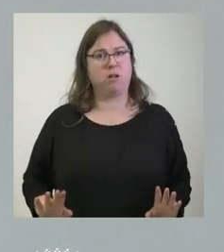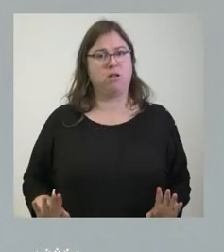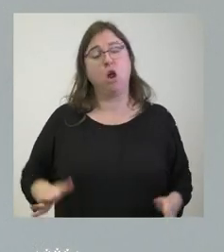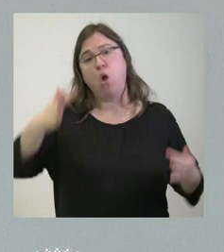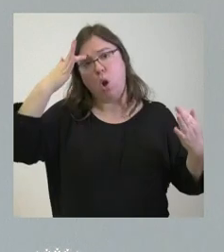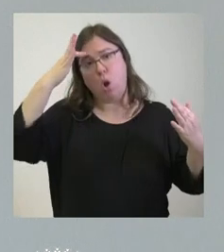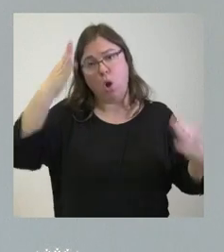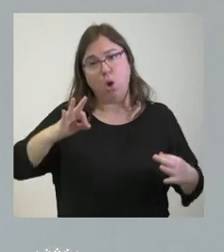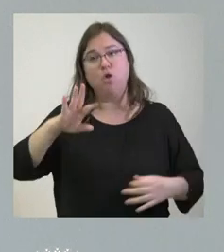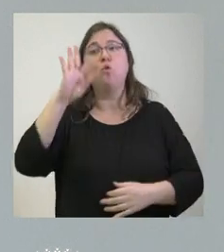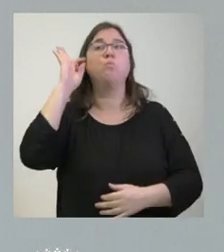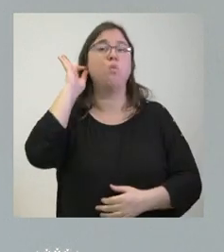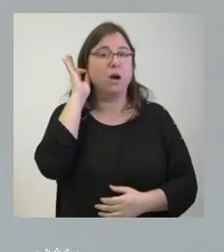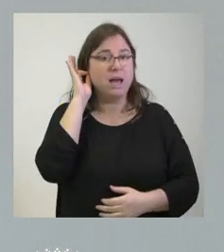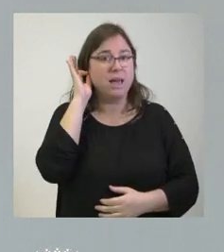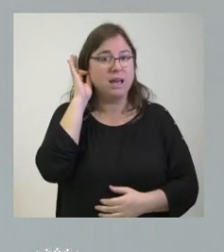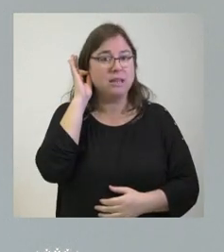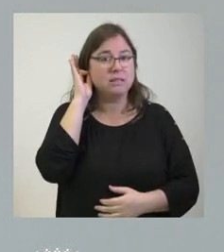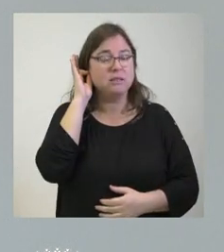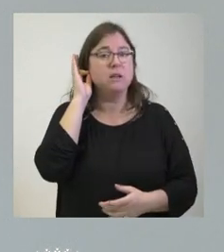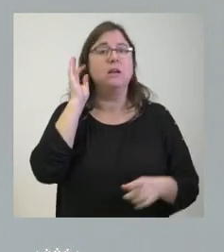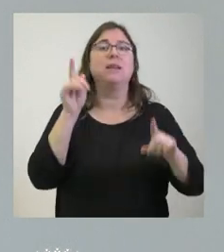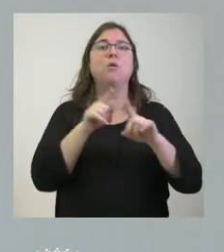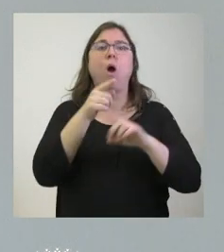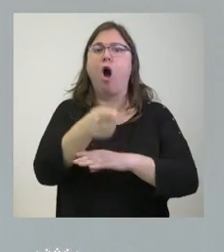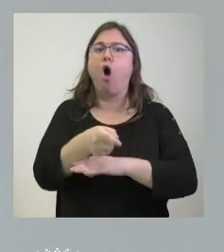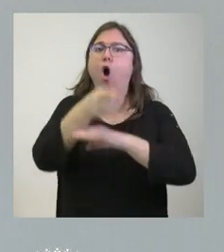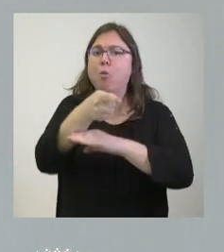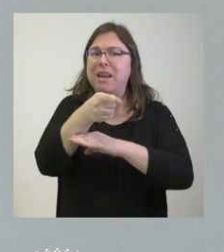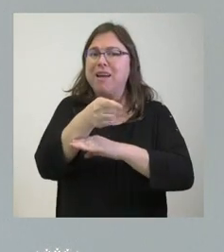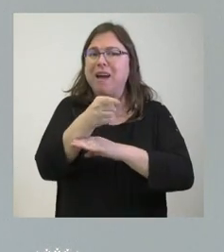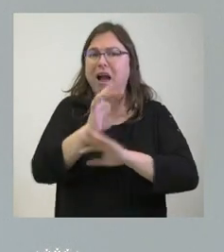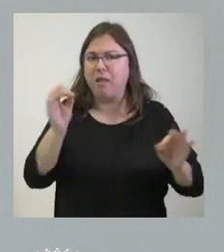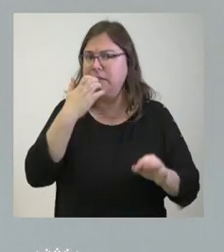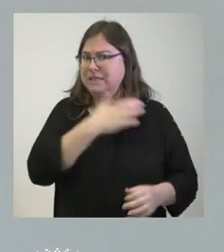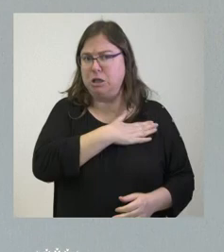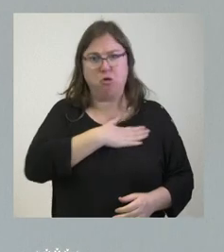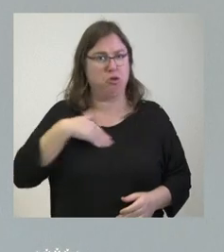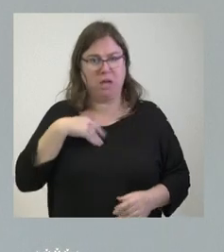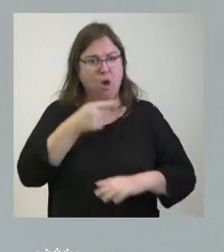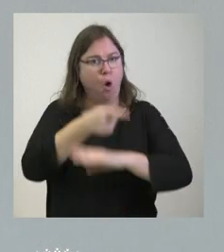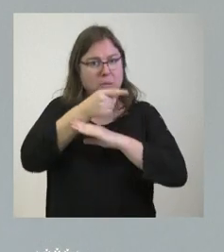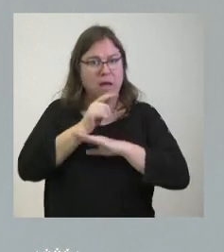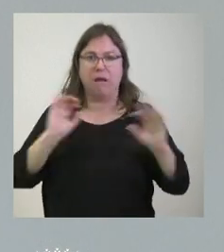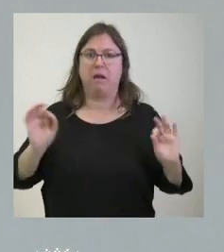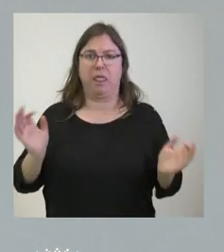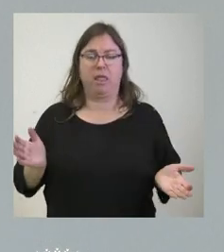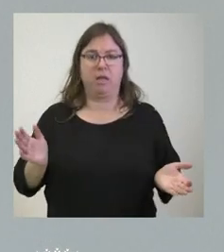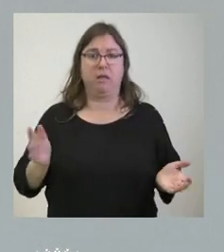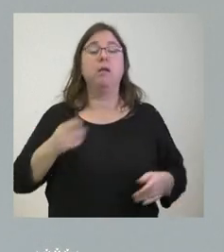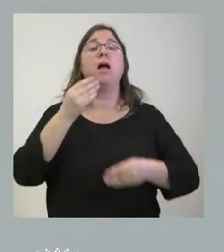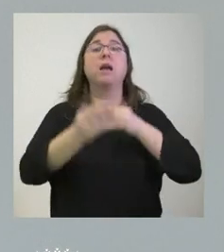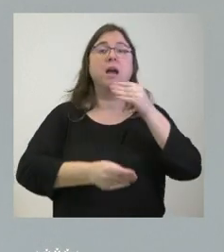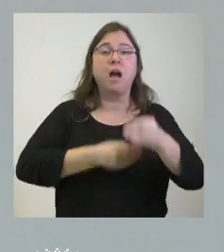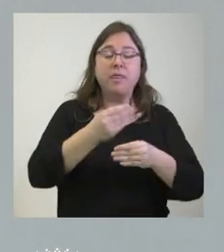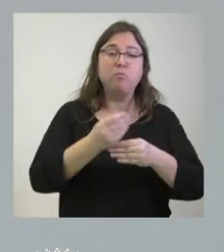lógicamente las mujeres no se les va a obligar a nada que no quieren hacer en el ámbito de nuestra comunidad autónoma y lo que vamos a hacer